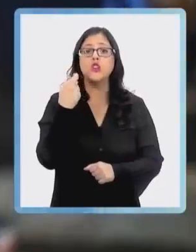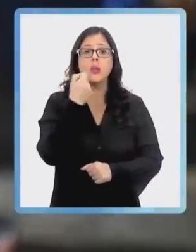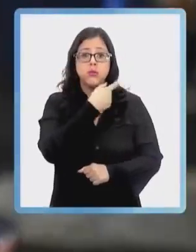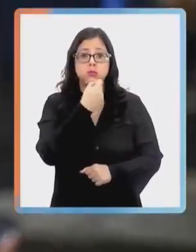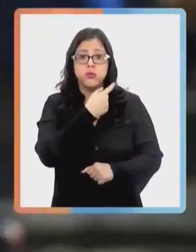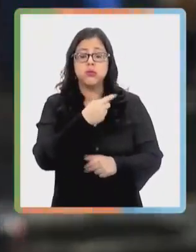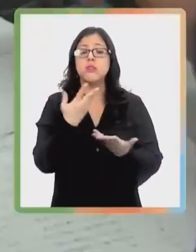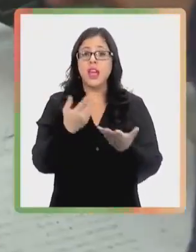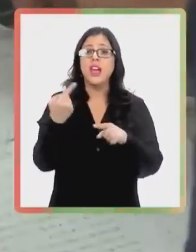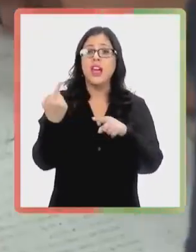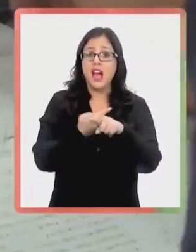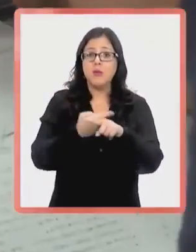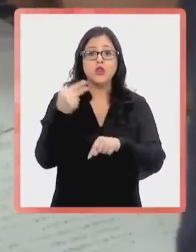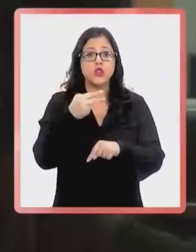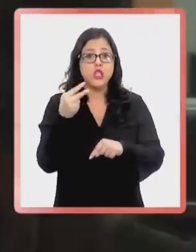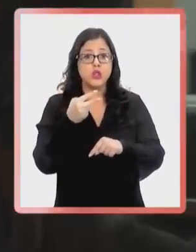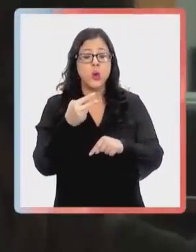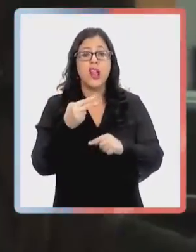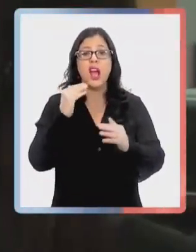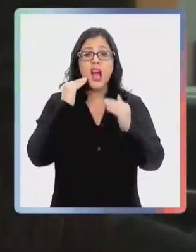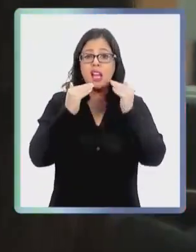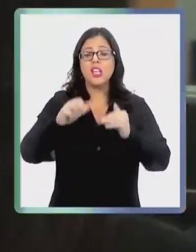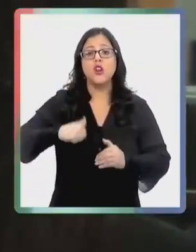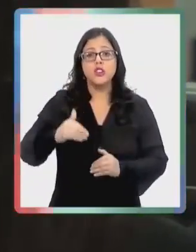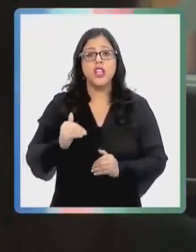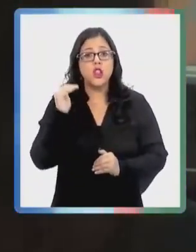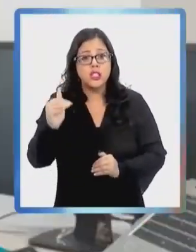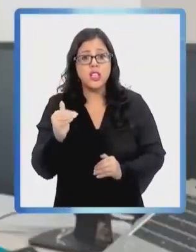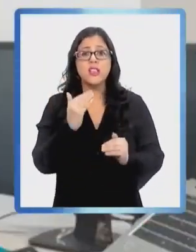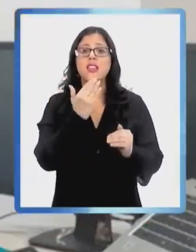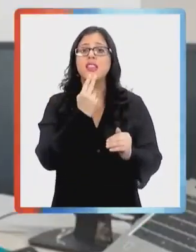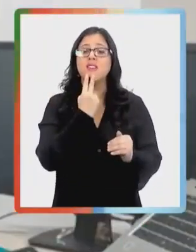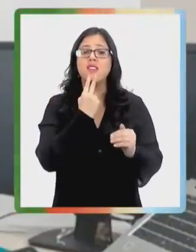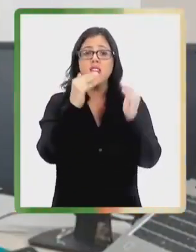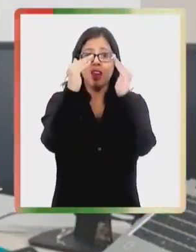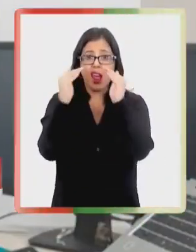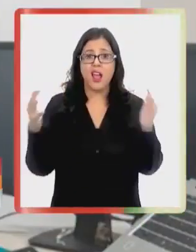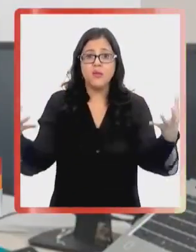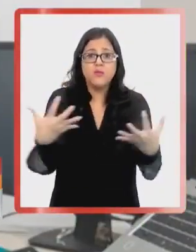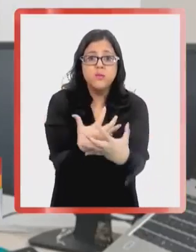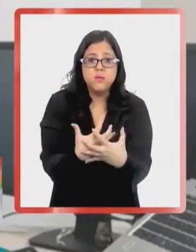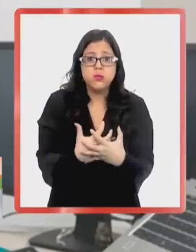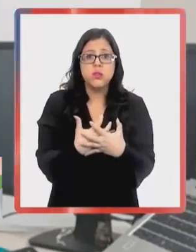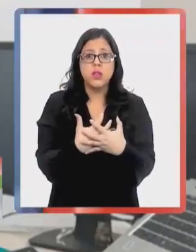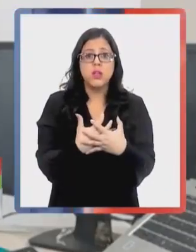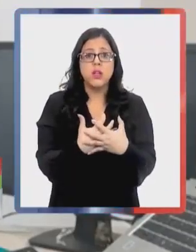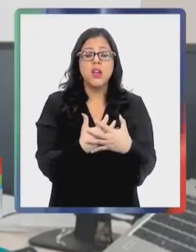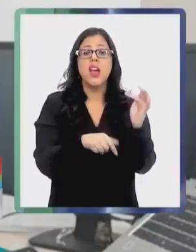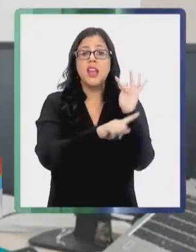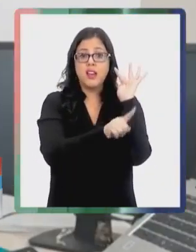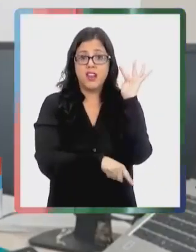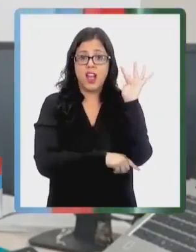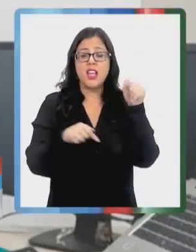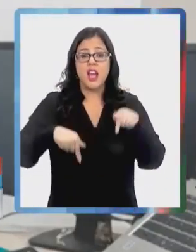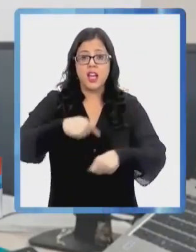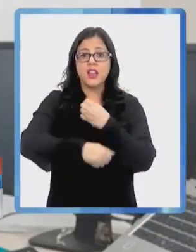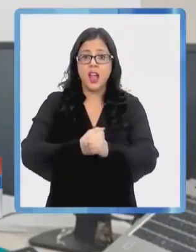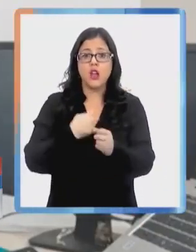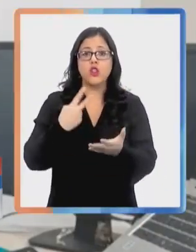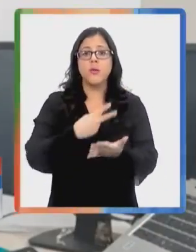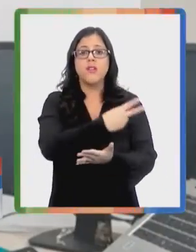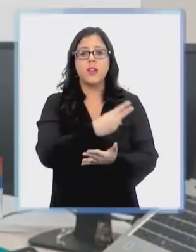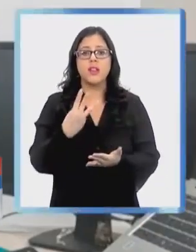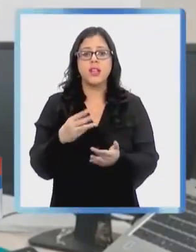sexual a niños, niñas y adolescentes que residen en residencias ante el Ministerio Público en lo que va de este 2023. Como